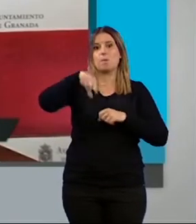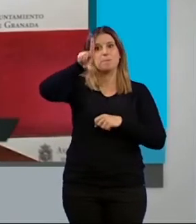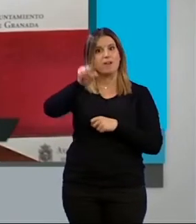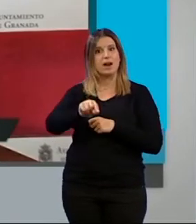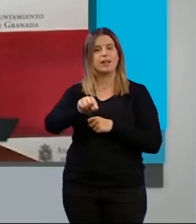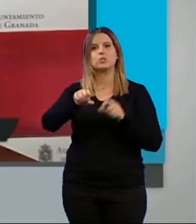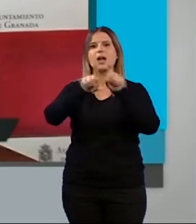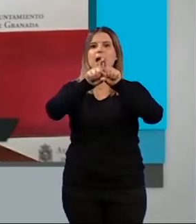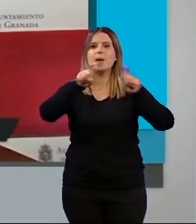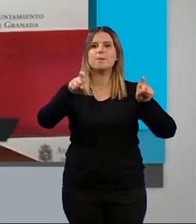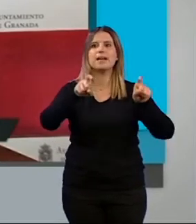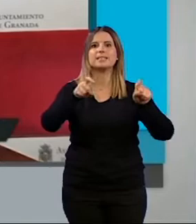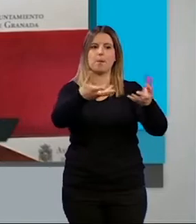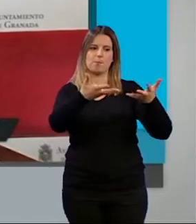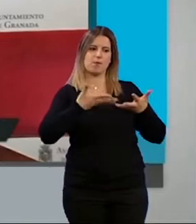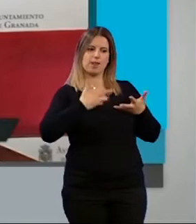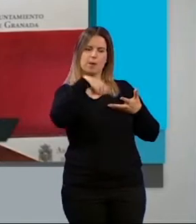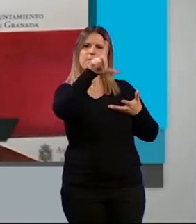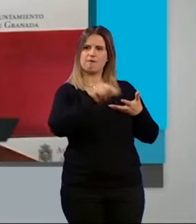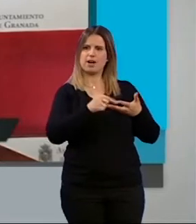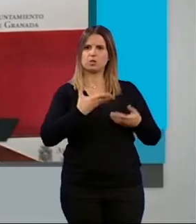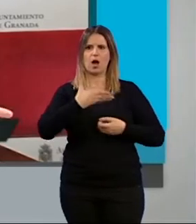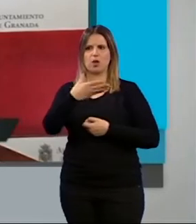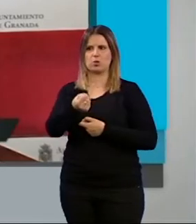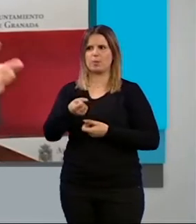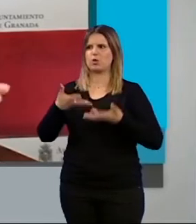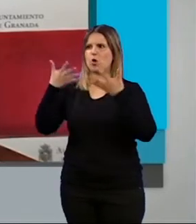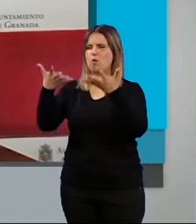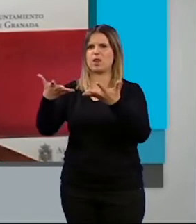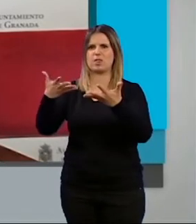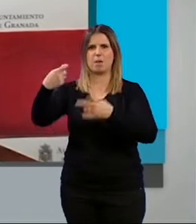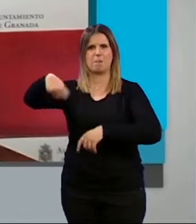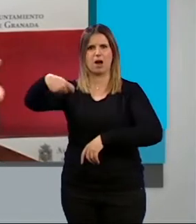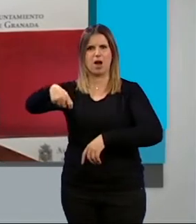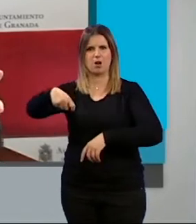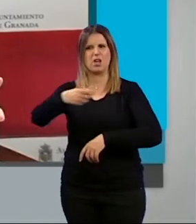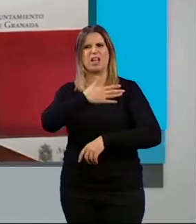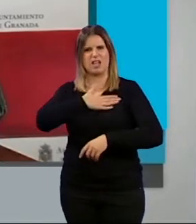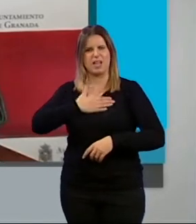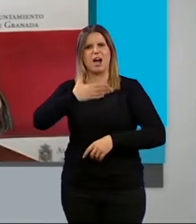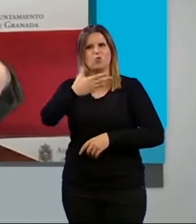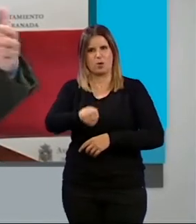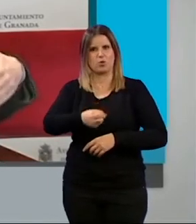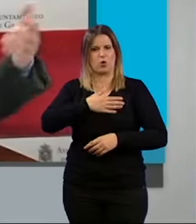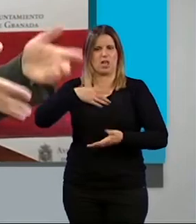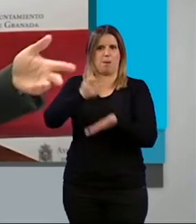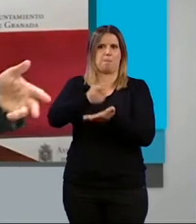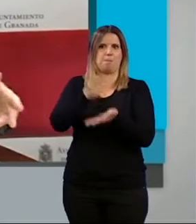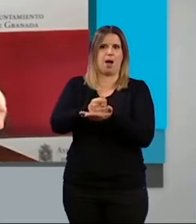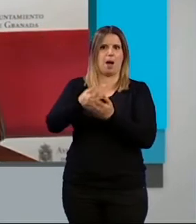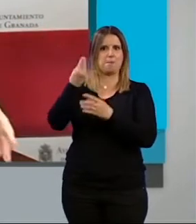las empresas que lo que ofrece el ayuntamiento. O sea, esto que es de locos, el ayuntamiento está dispuesto a pagar más de lo que seis